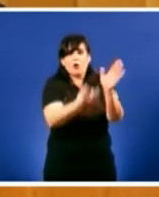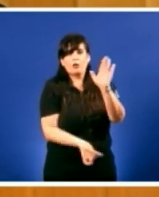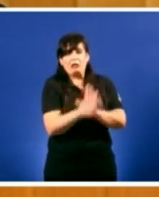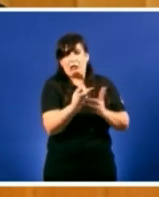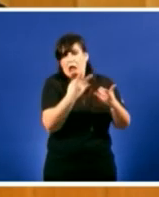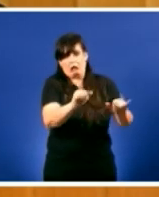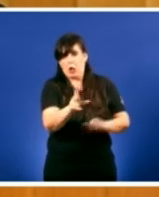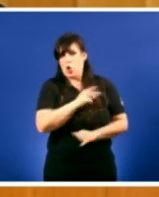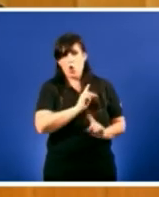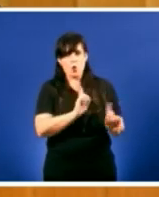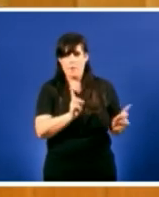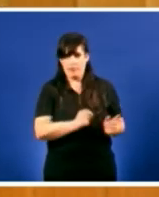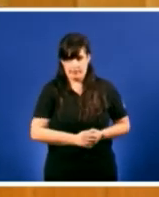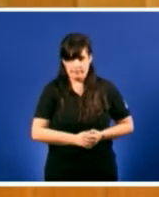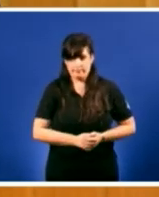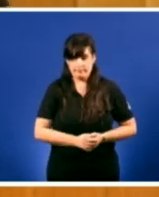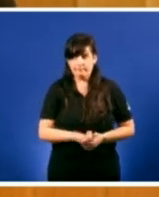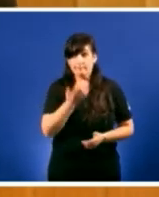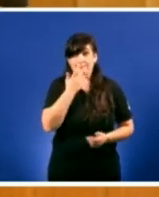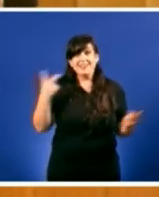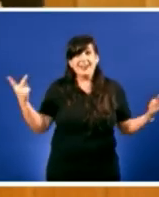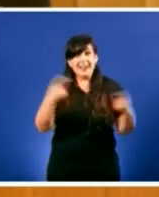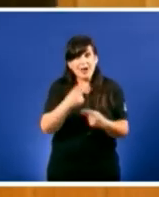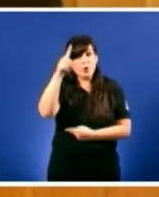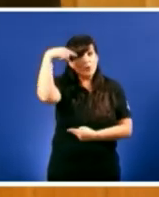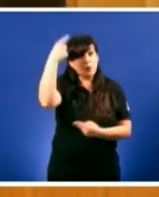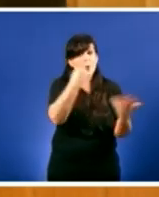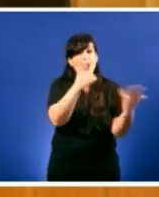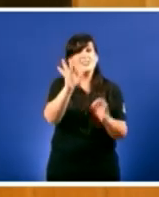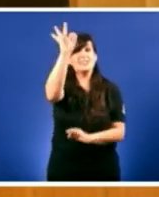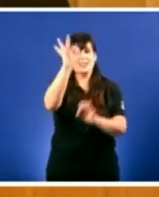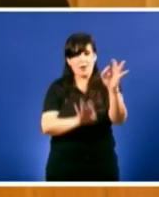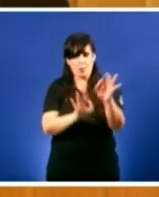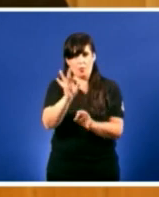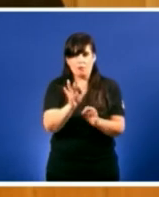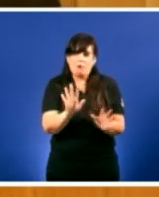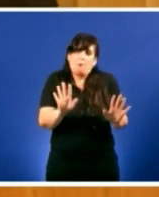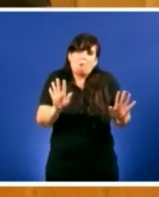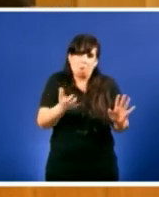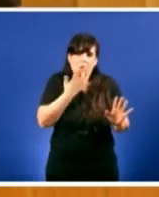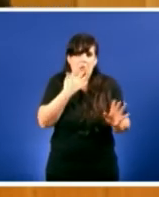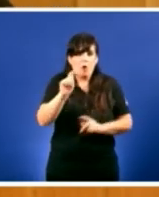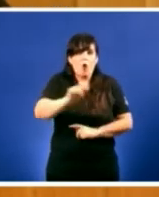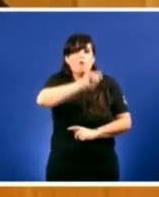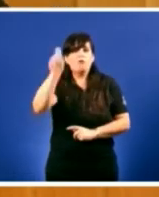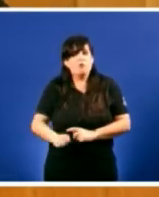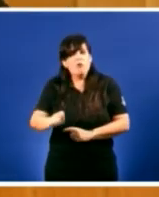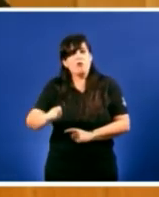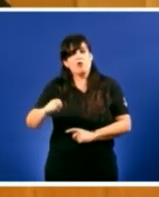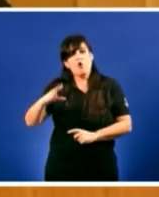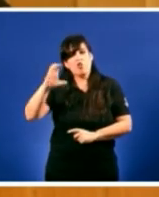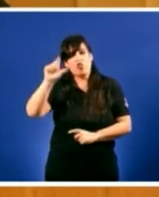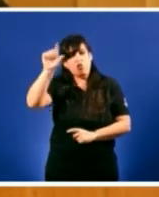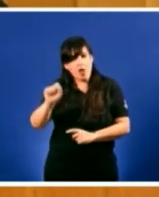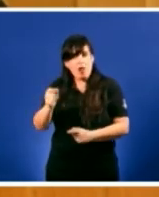acumulado en cultura é do 60% agora iso sí que non falta en cartos para a fundación Camilo José Cela pese